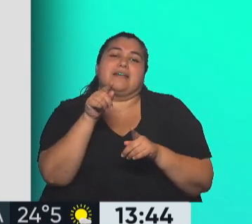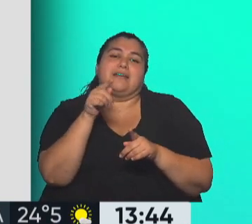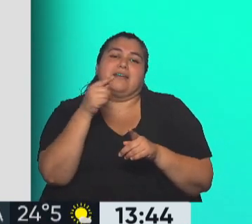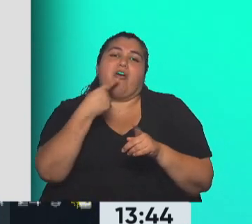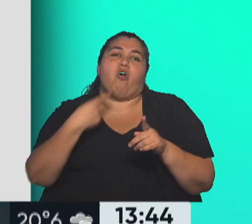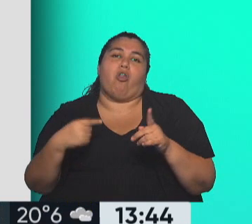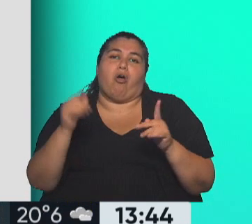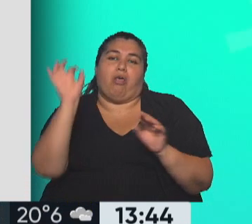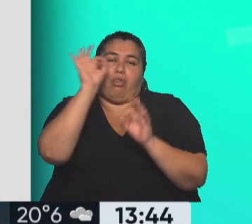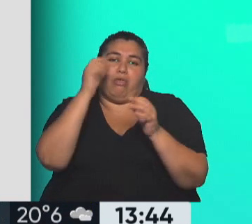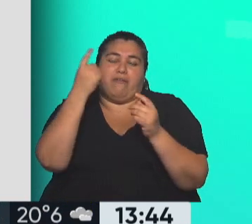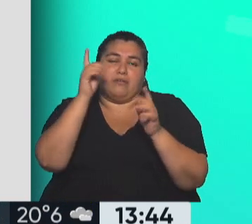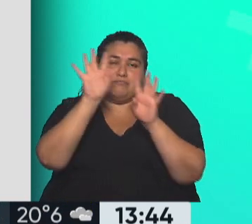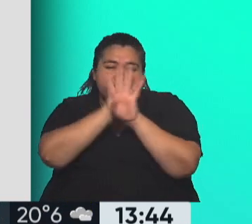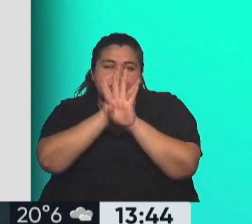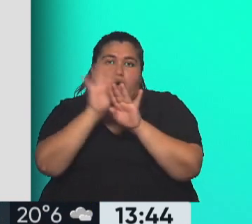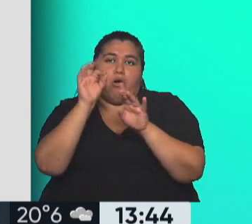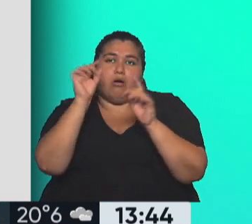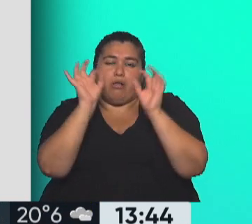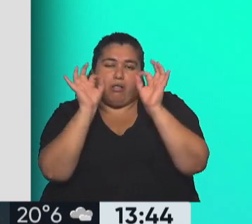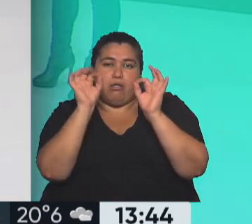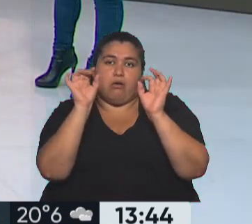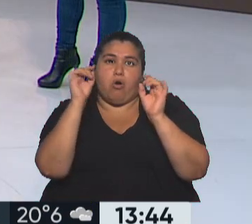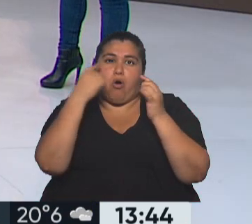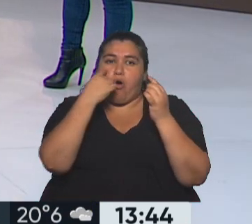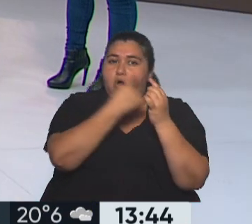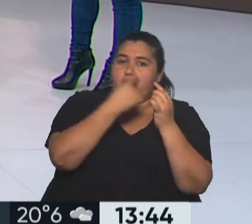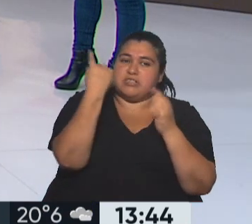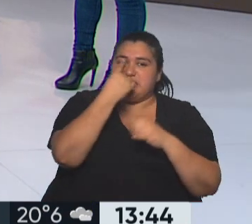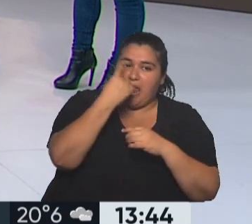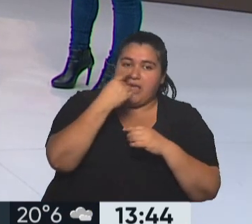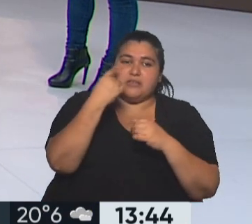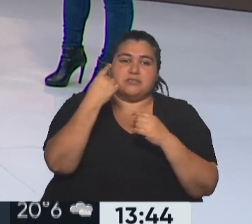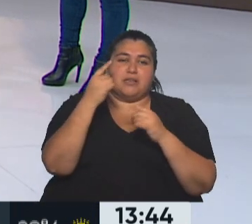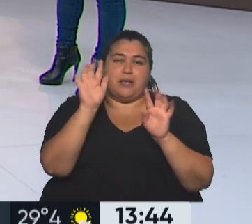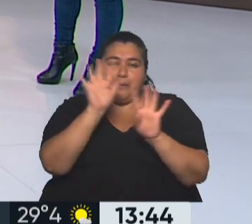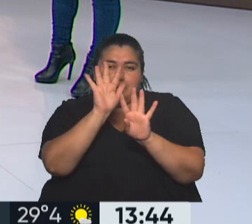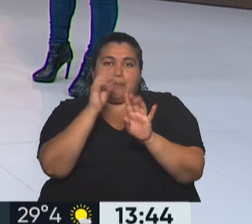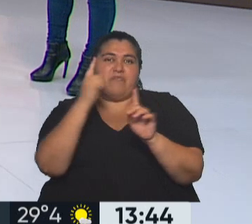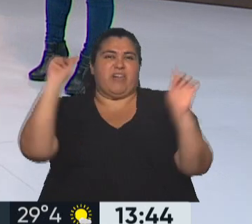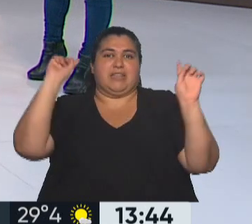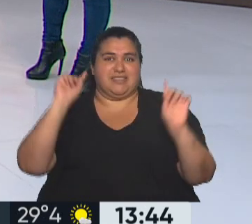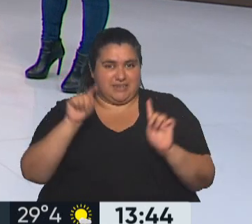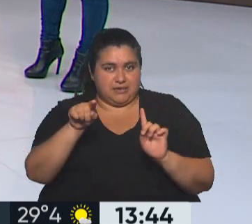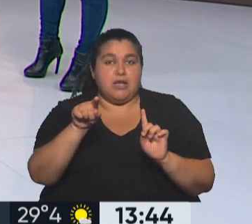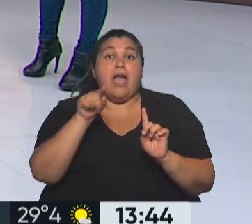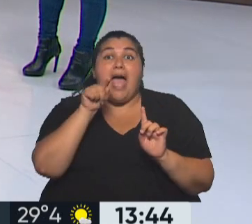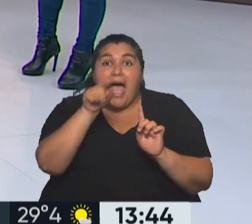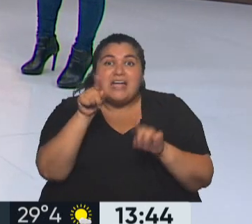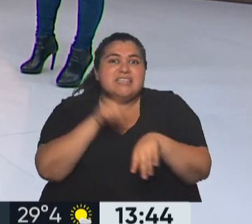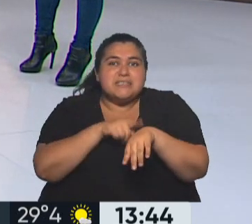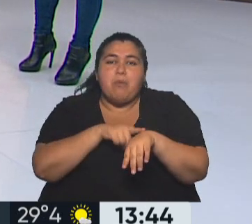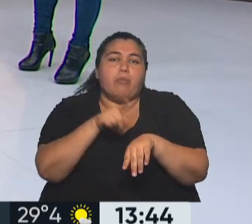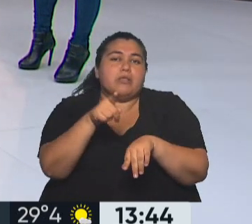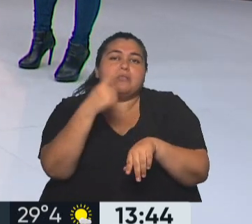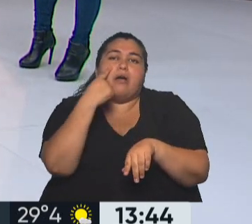Bowie. Sí, claro. O con ojos, sí. Uno azul, uno celeste. Entonces, esa es la única pista. Sí, la precisión,